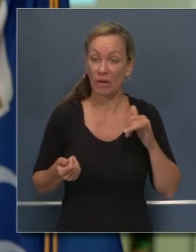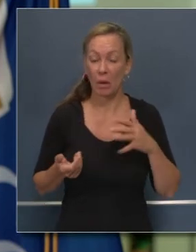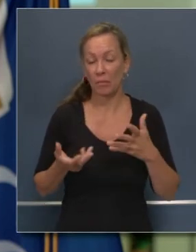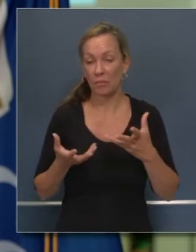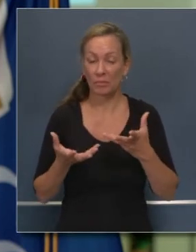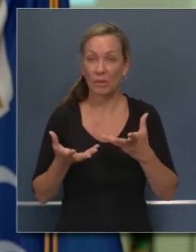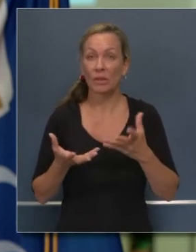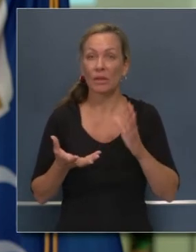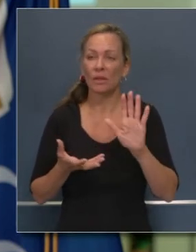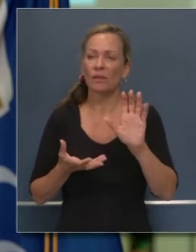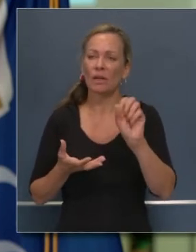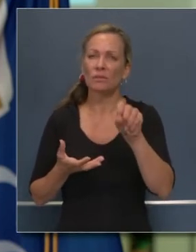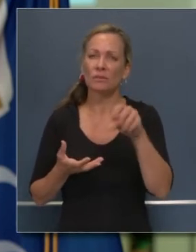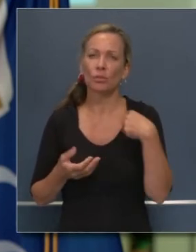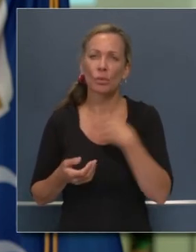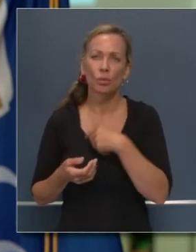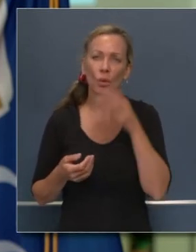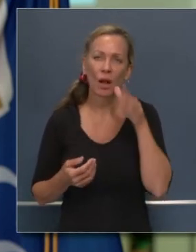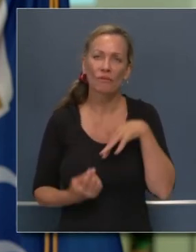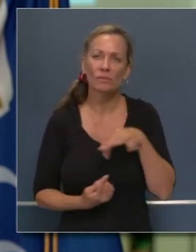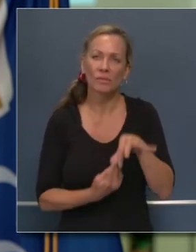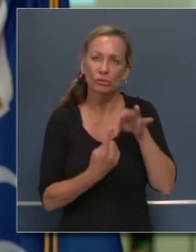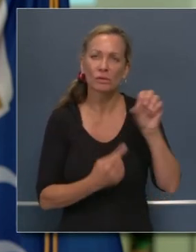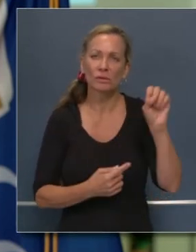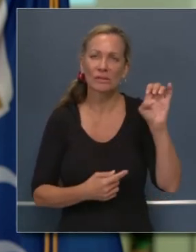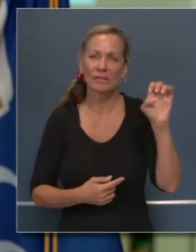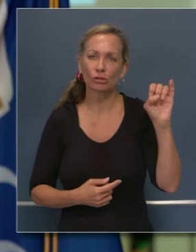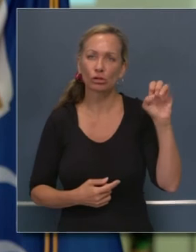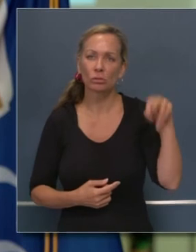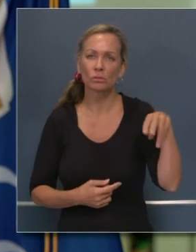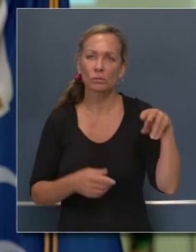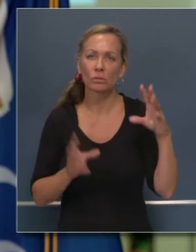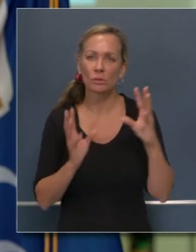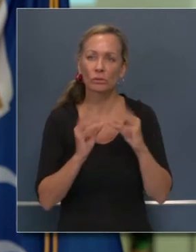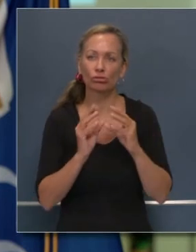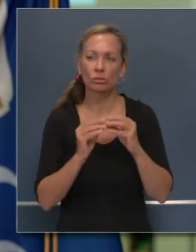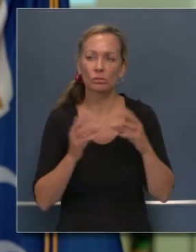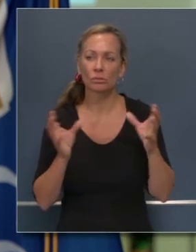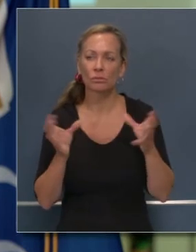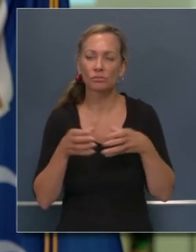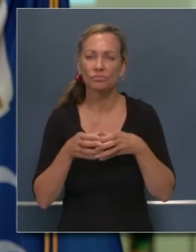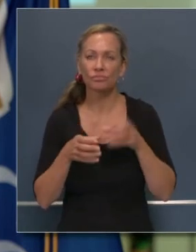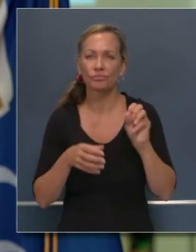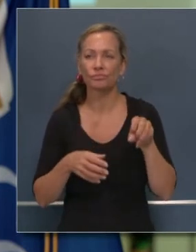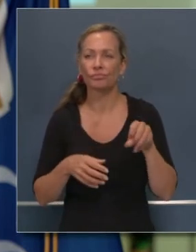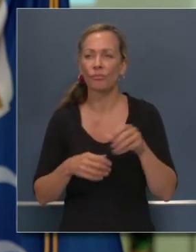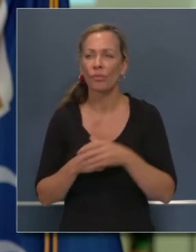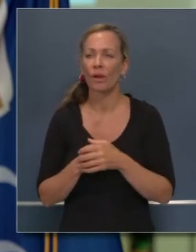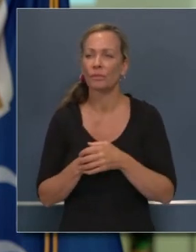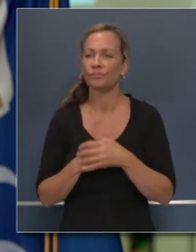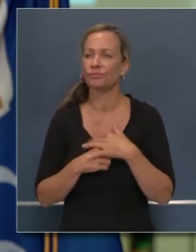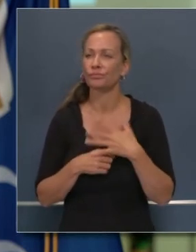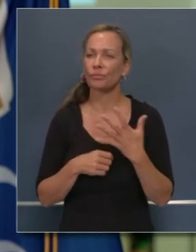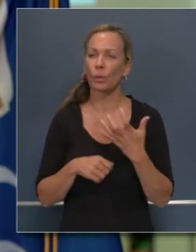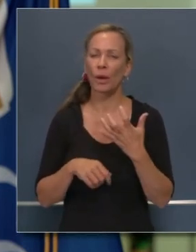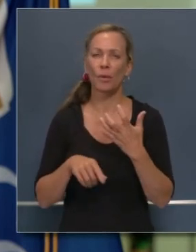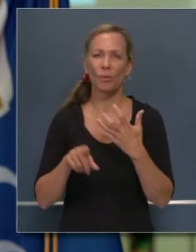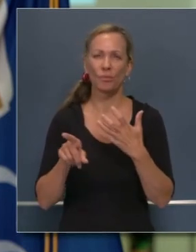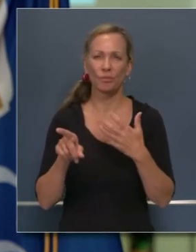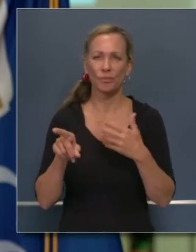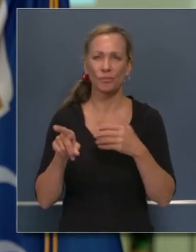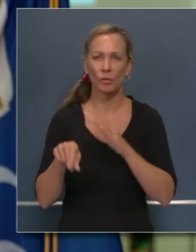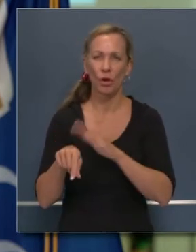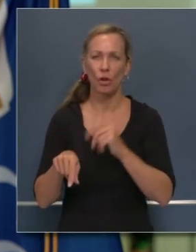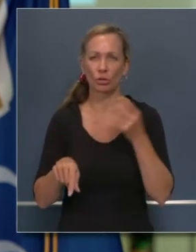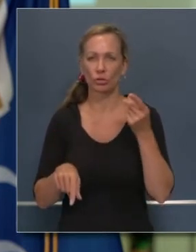considerar algo en particular. Pero con eso, pues preguntemos al doctor Galley por su consejo en cuanto a qué tipo de cámara de